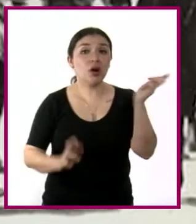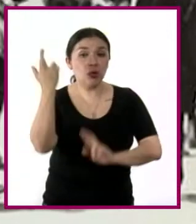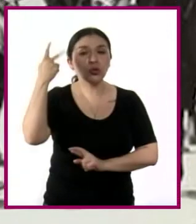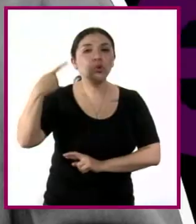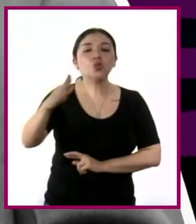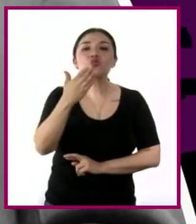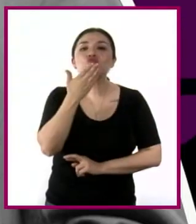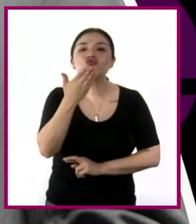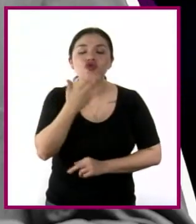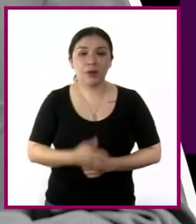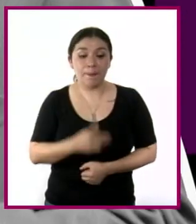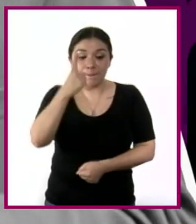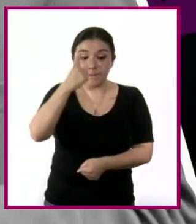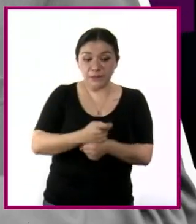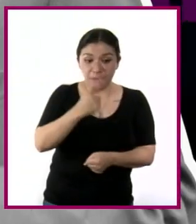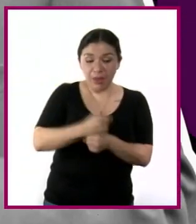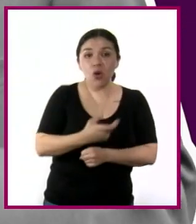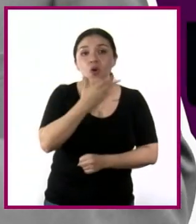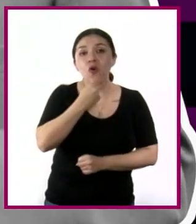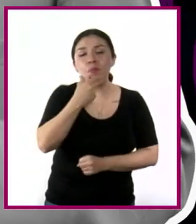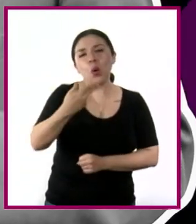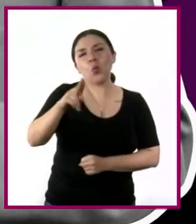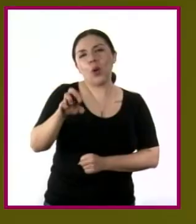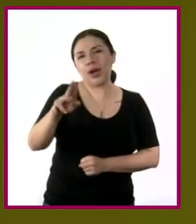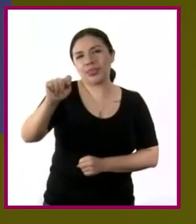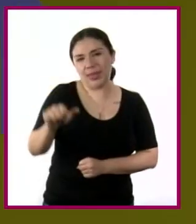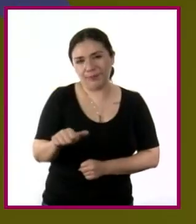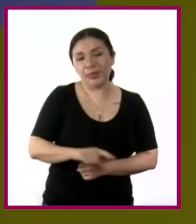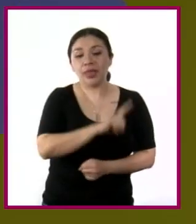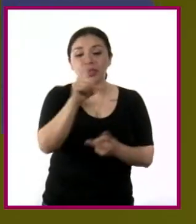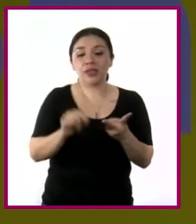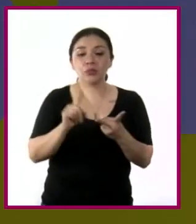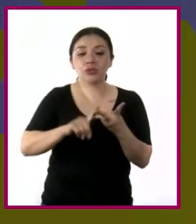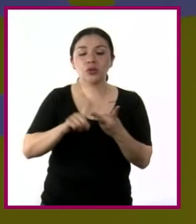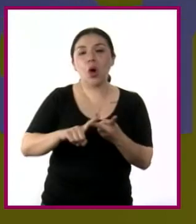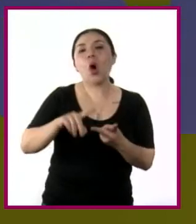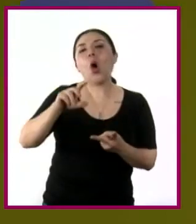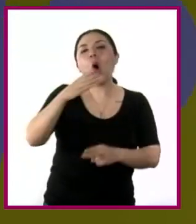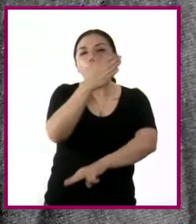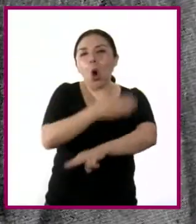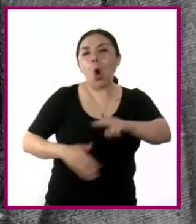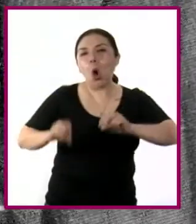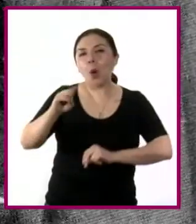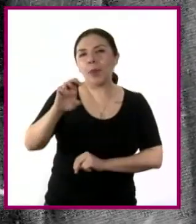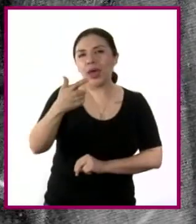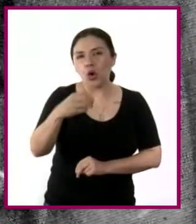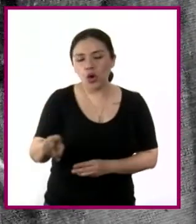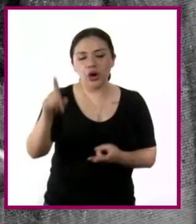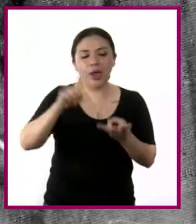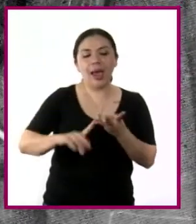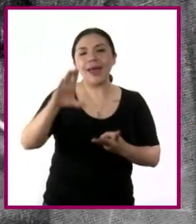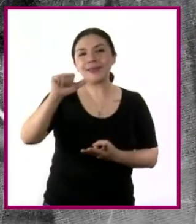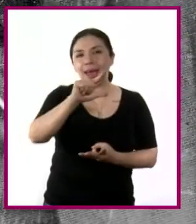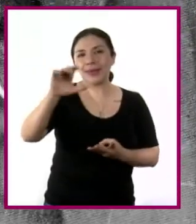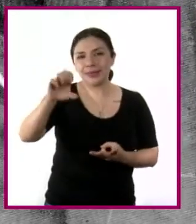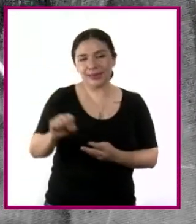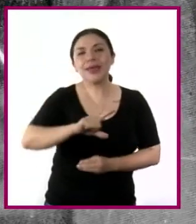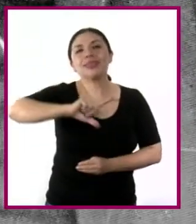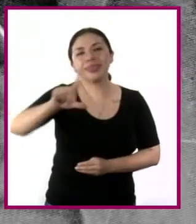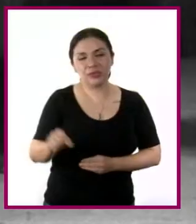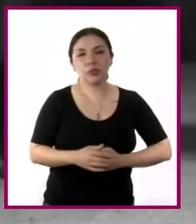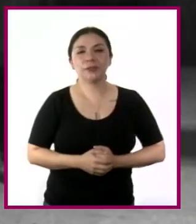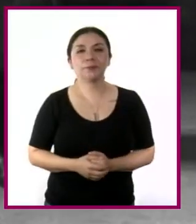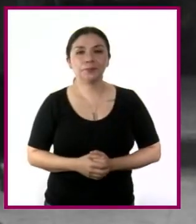Sonorense, primero, Adolfo de la Huerta, luego el general Álvaro Obregón y Plutarco Elías Calles después.